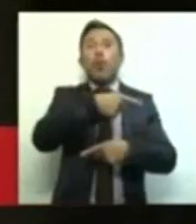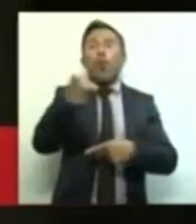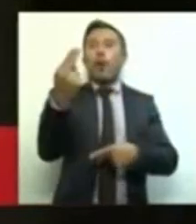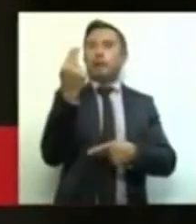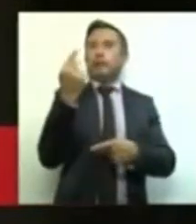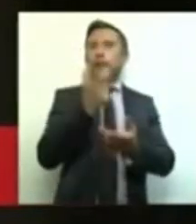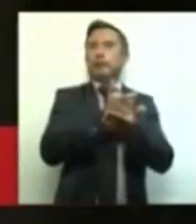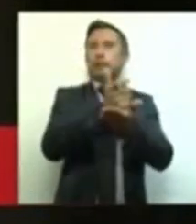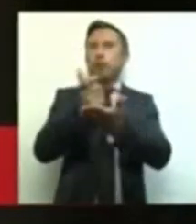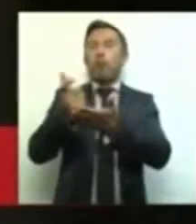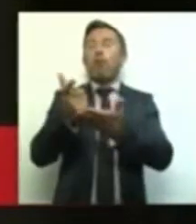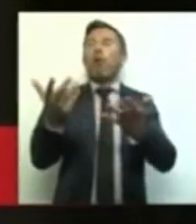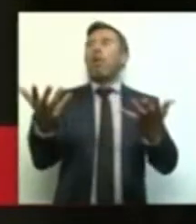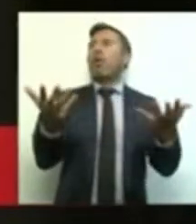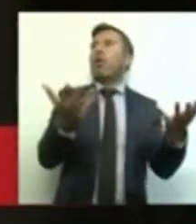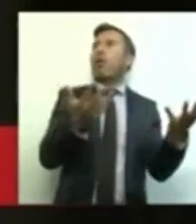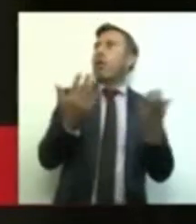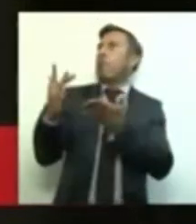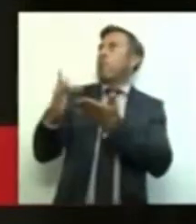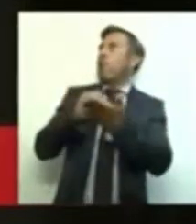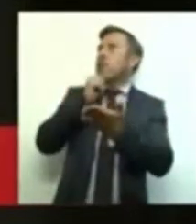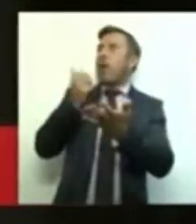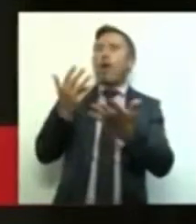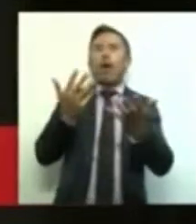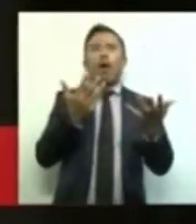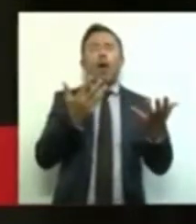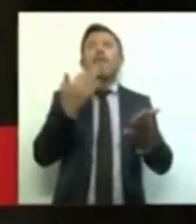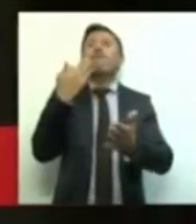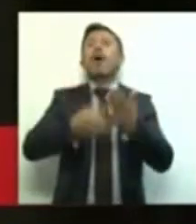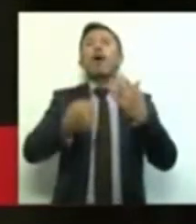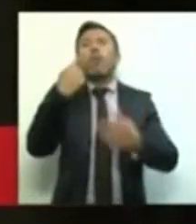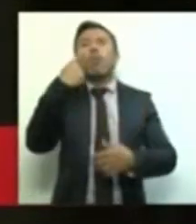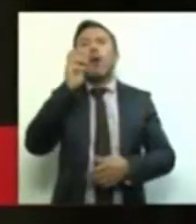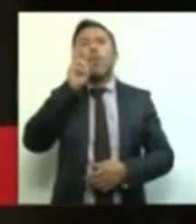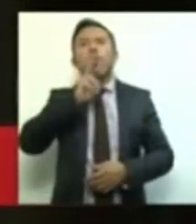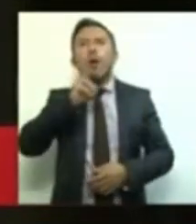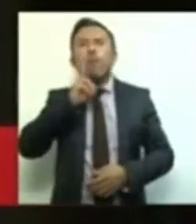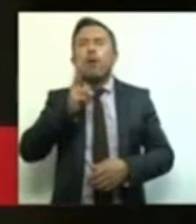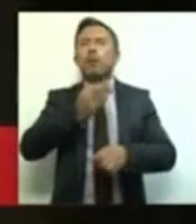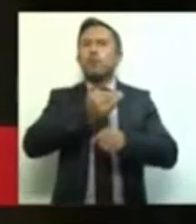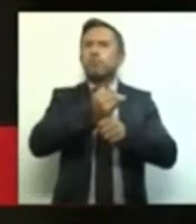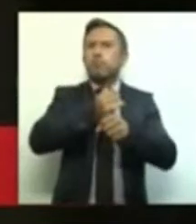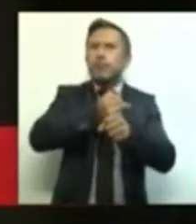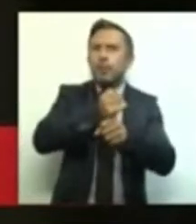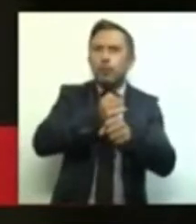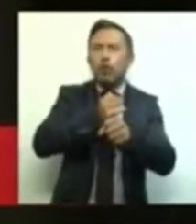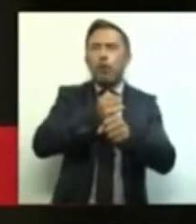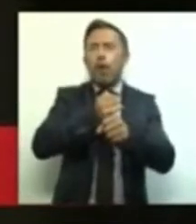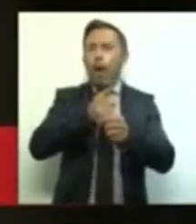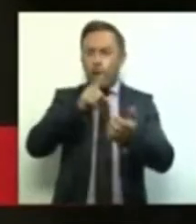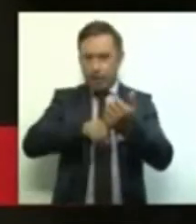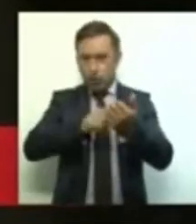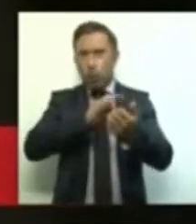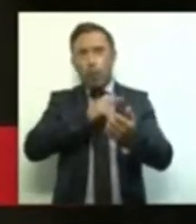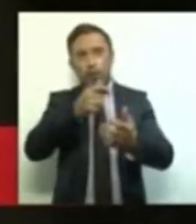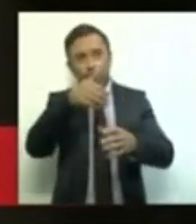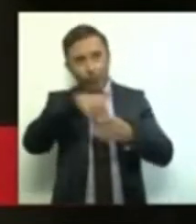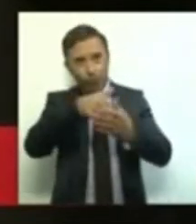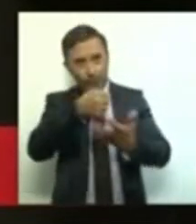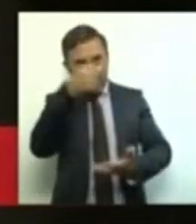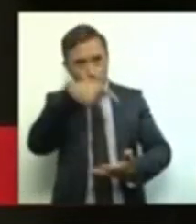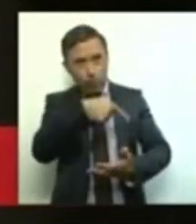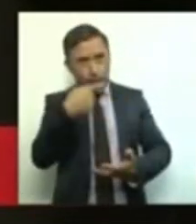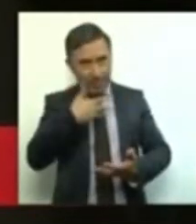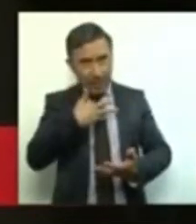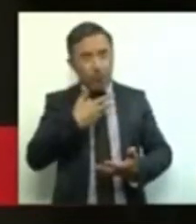Seguimos esperando las pruebas e investigaciones que avalen los señalamientos de corrupción en la ejecución de los